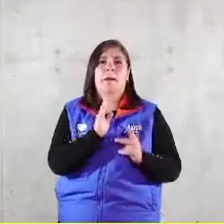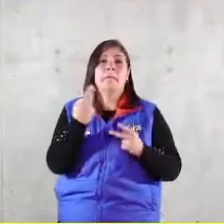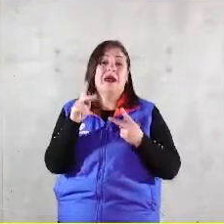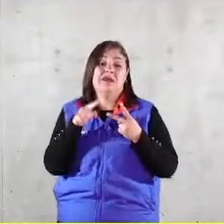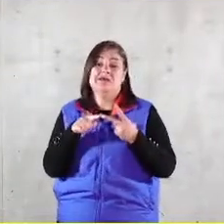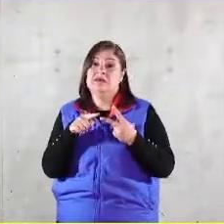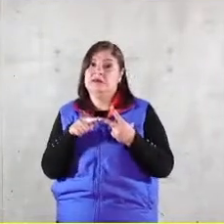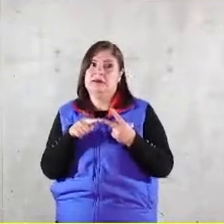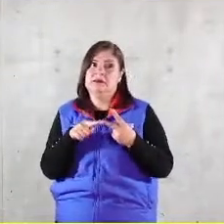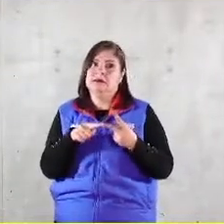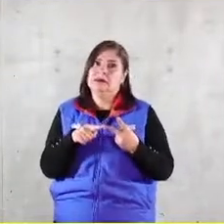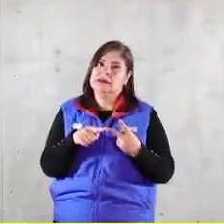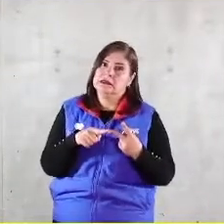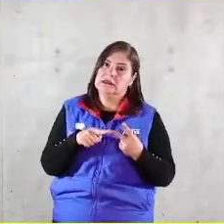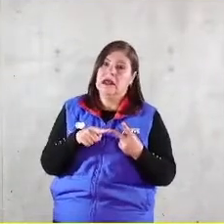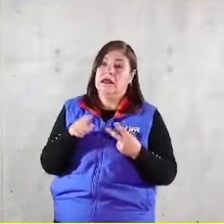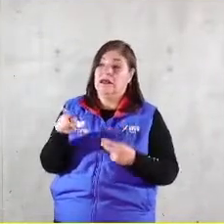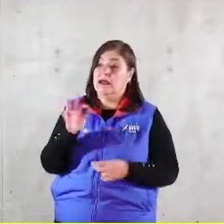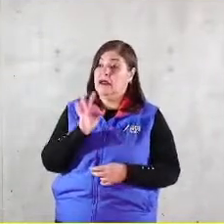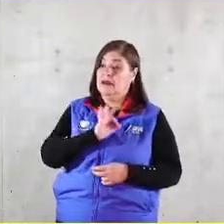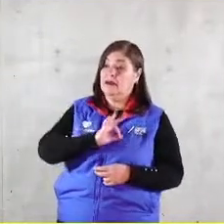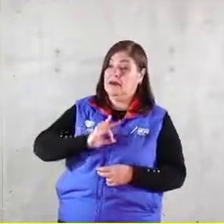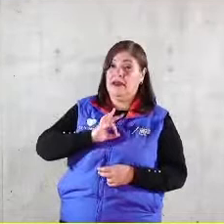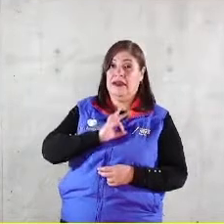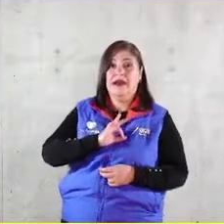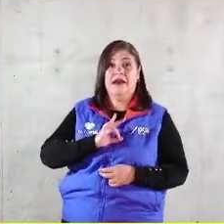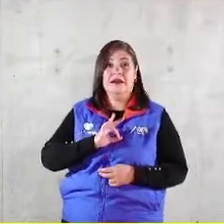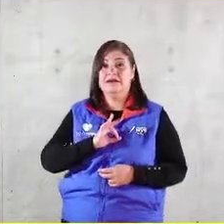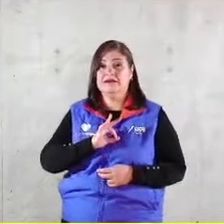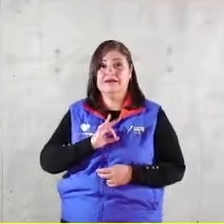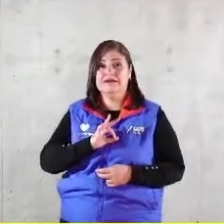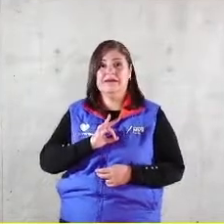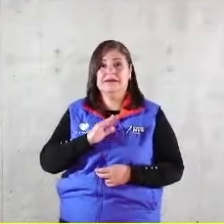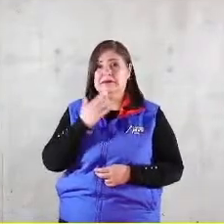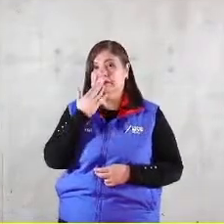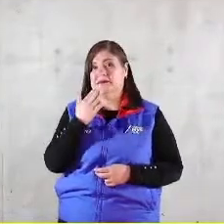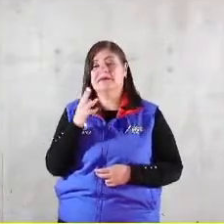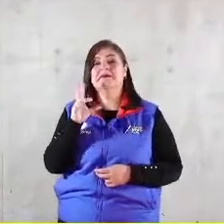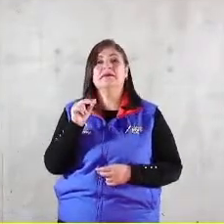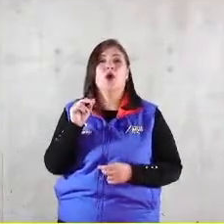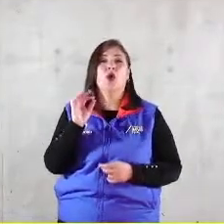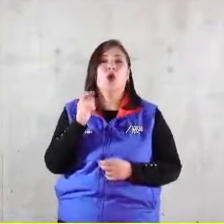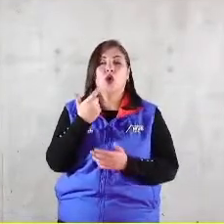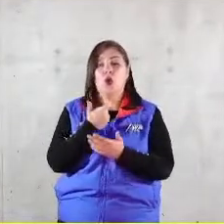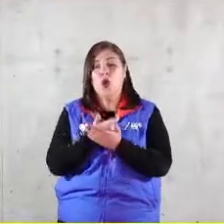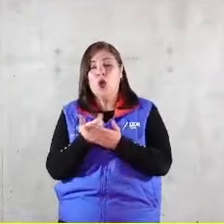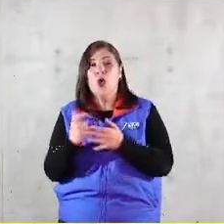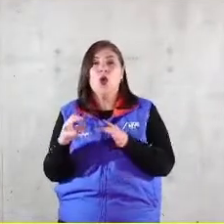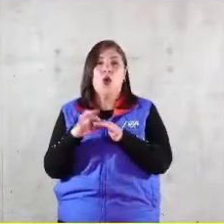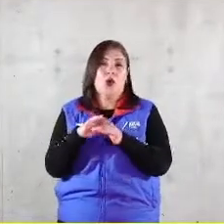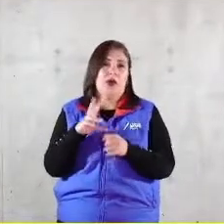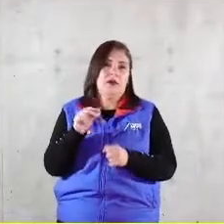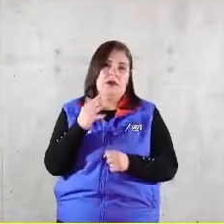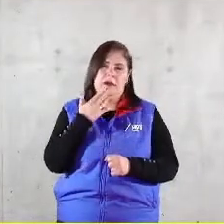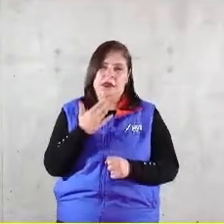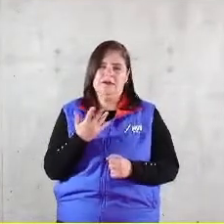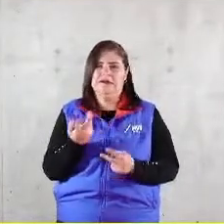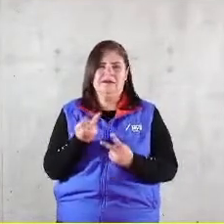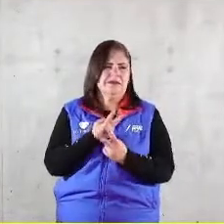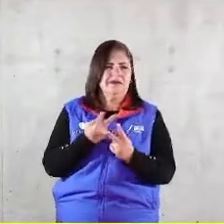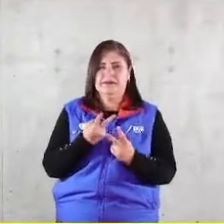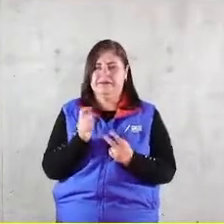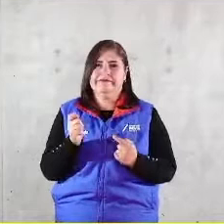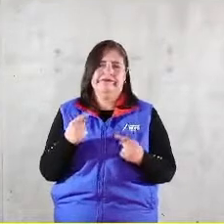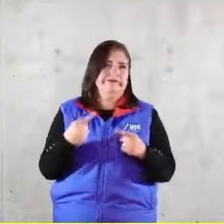de la moneda es, qué bueno que tu felicidad no está fincada en el ingreso que recibes. Entonces,